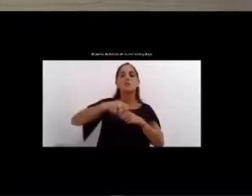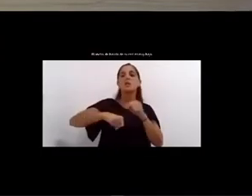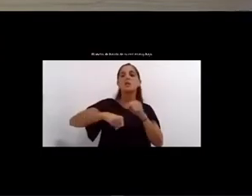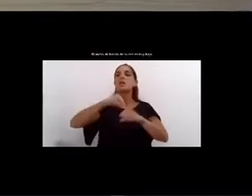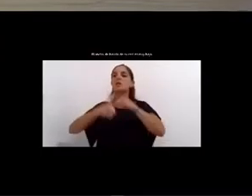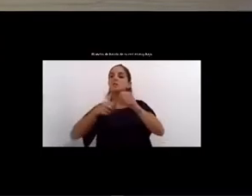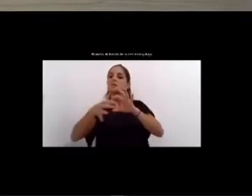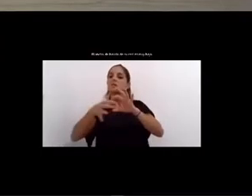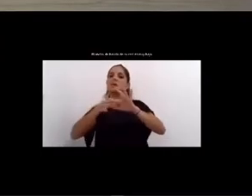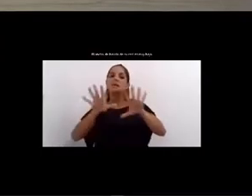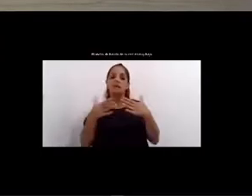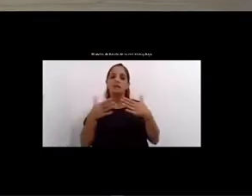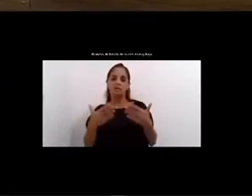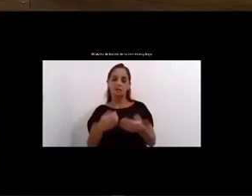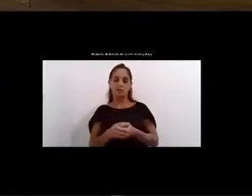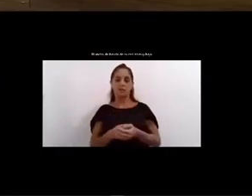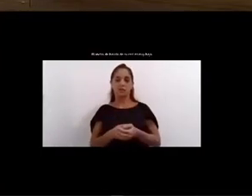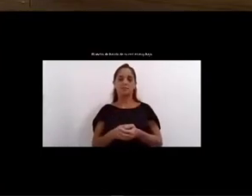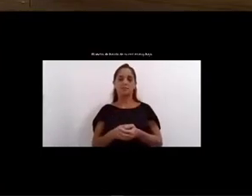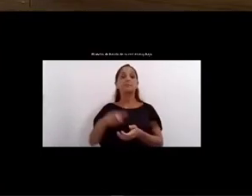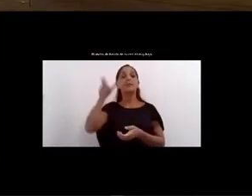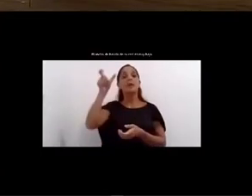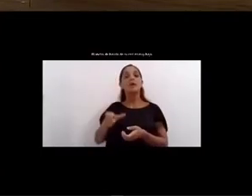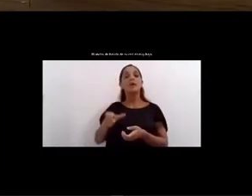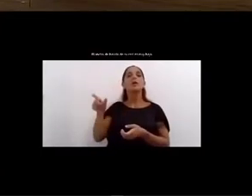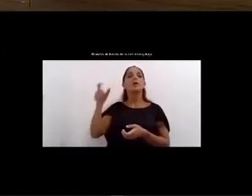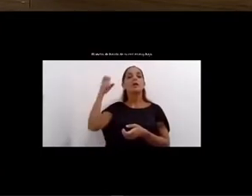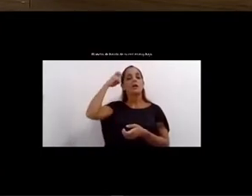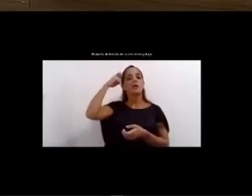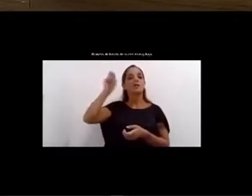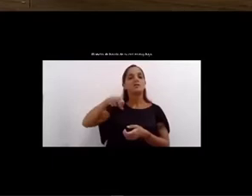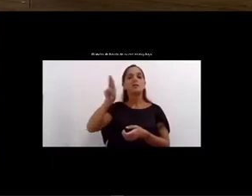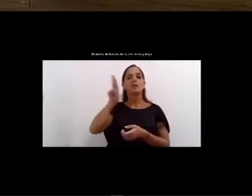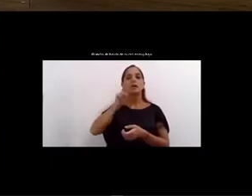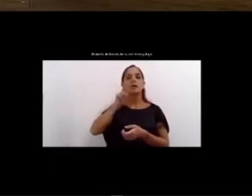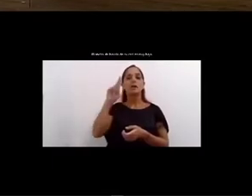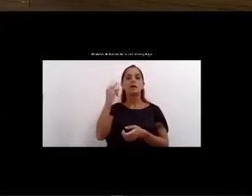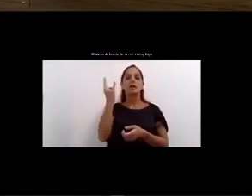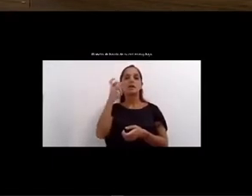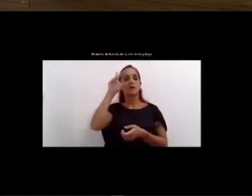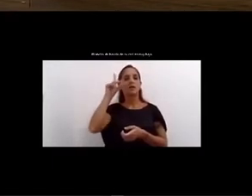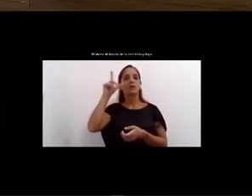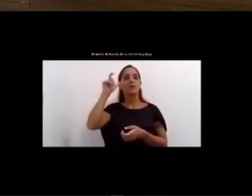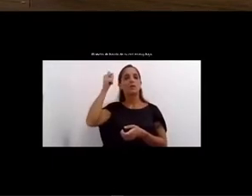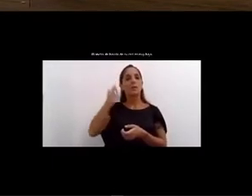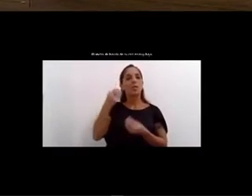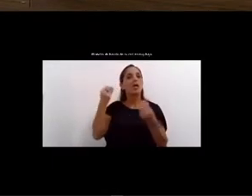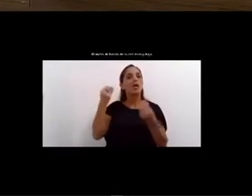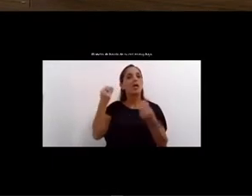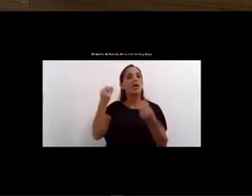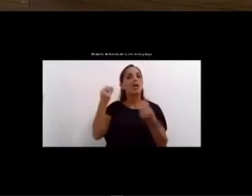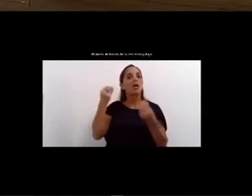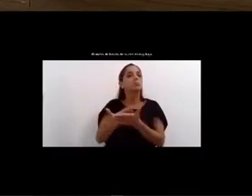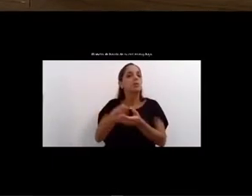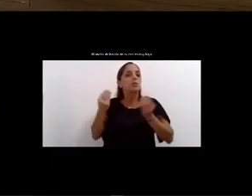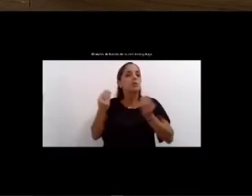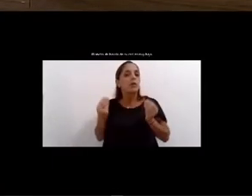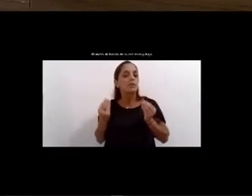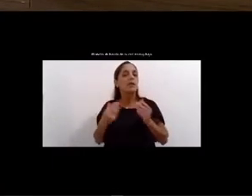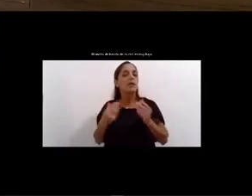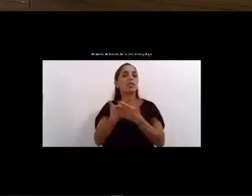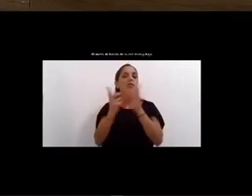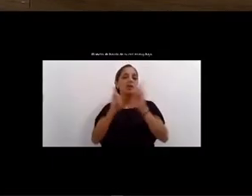de la concejala Susana Rueda vamos a realizar la primer prueba piloto para hacerla también por la noche y lo mismo en relación a las